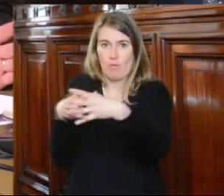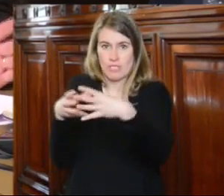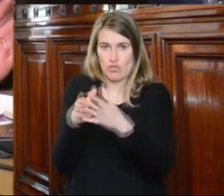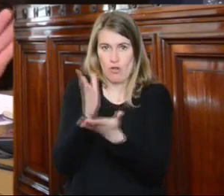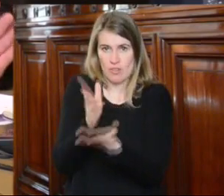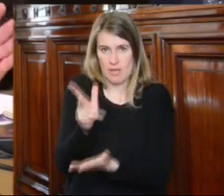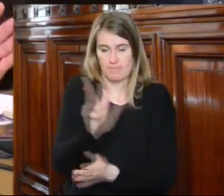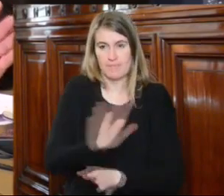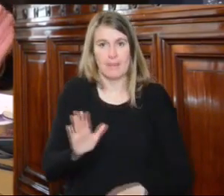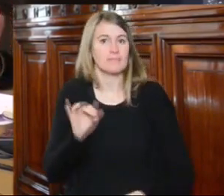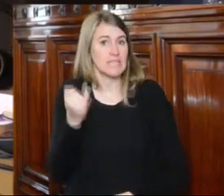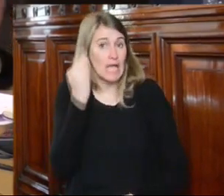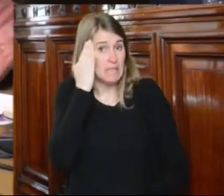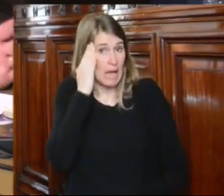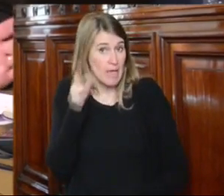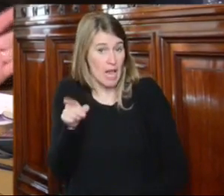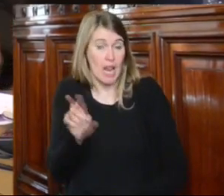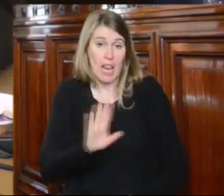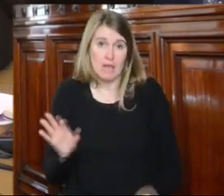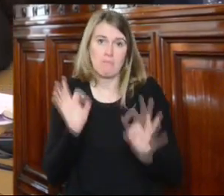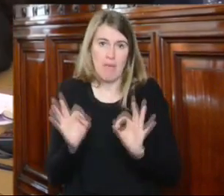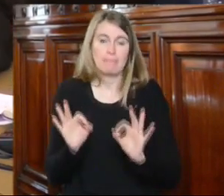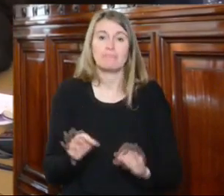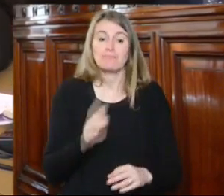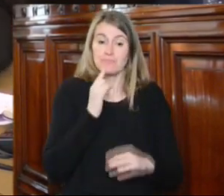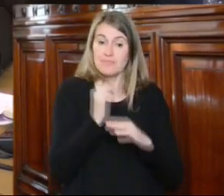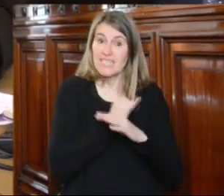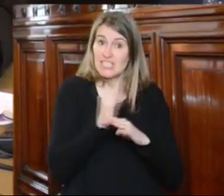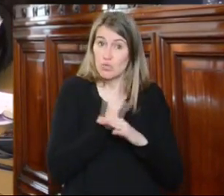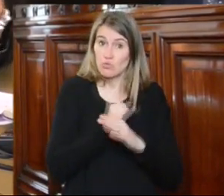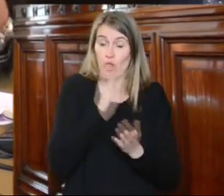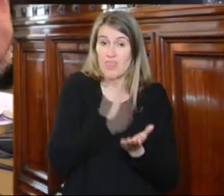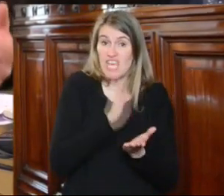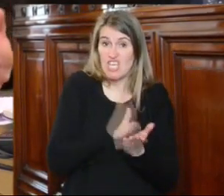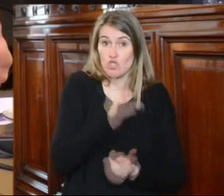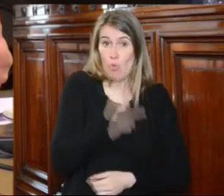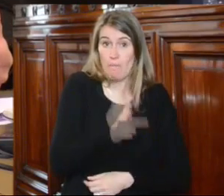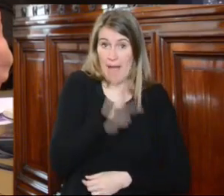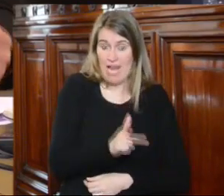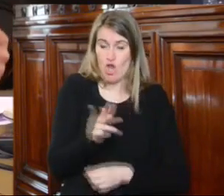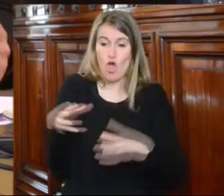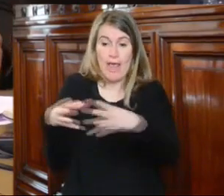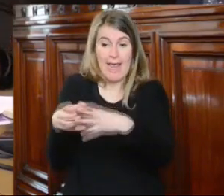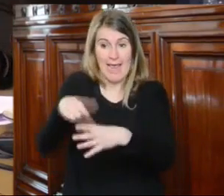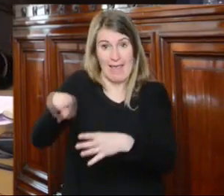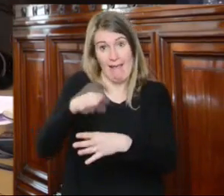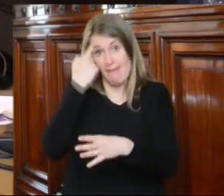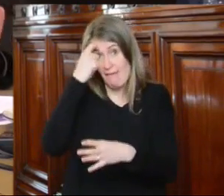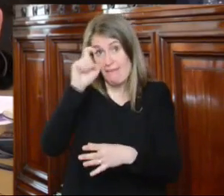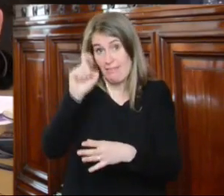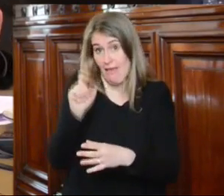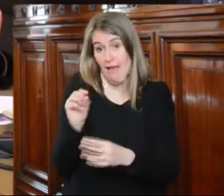razonamiento si la institución nacional de derechos humanos interviene y hace una recomendación concreta